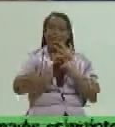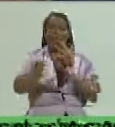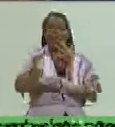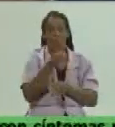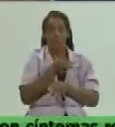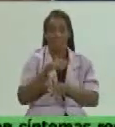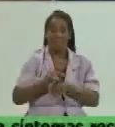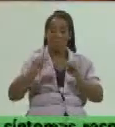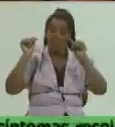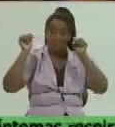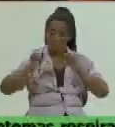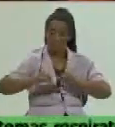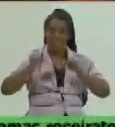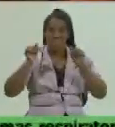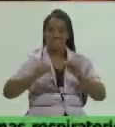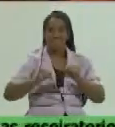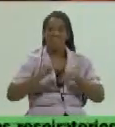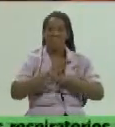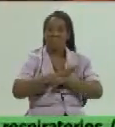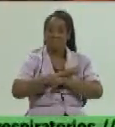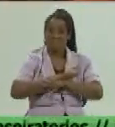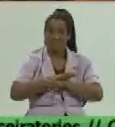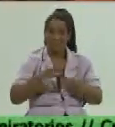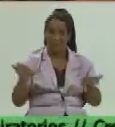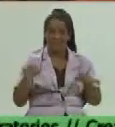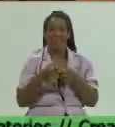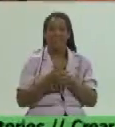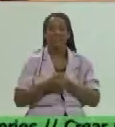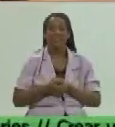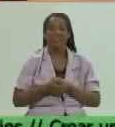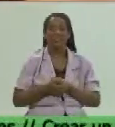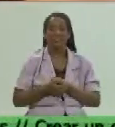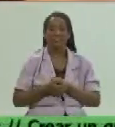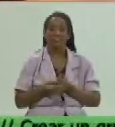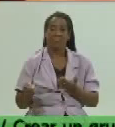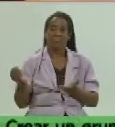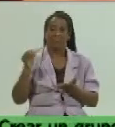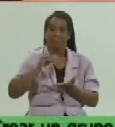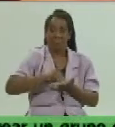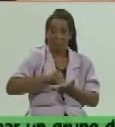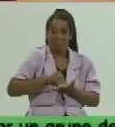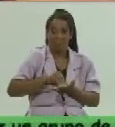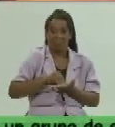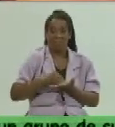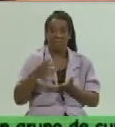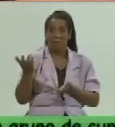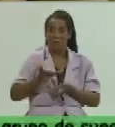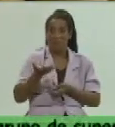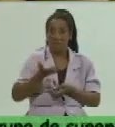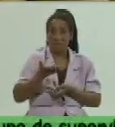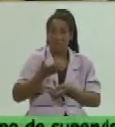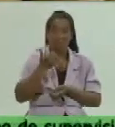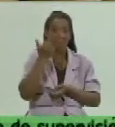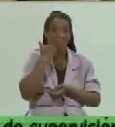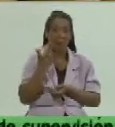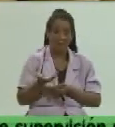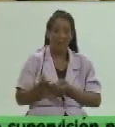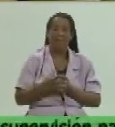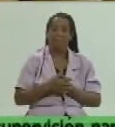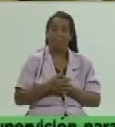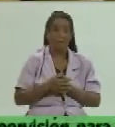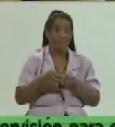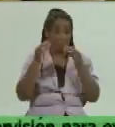hoy climatizados con esta implementación y unos avanzan más que otros pero en esencia